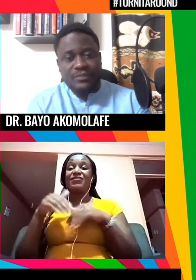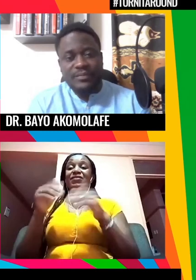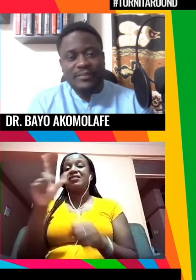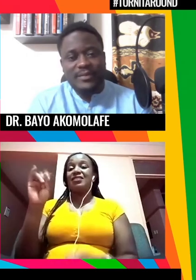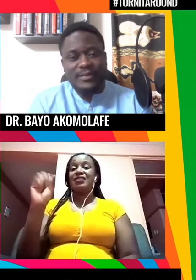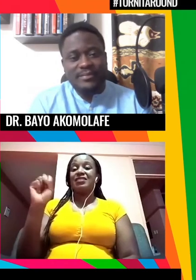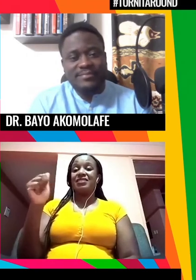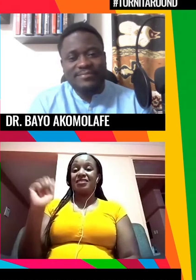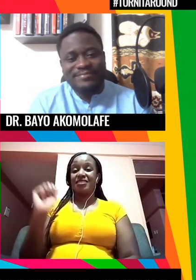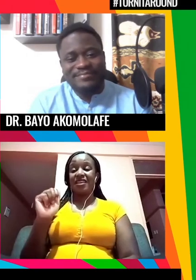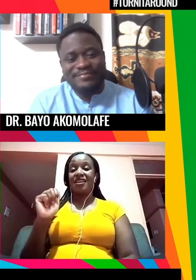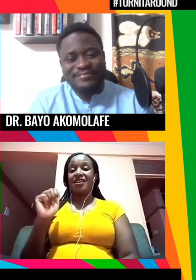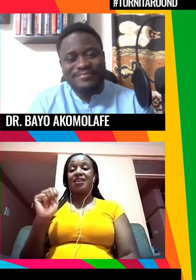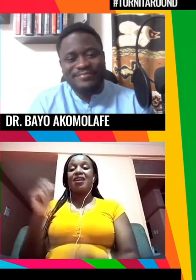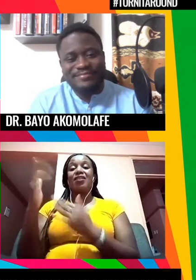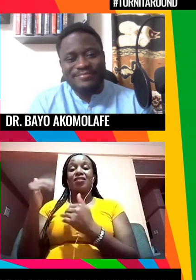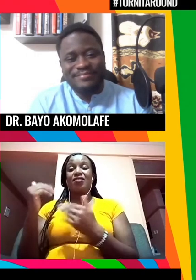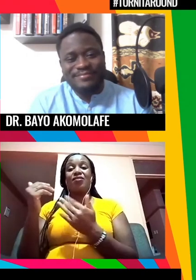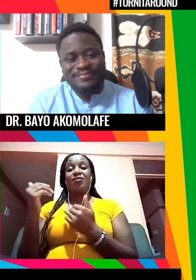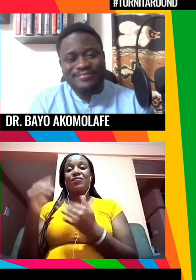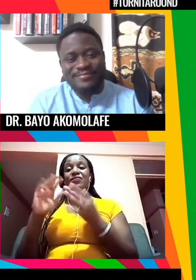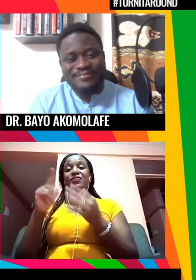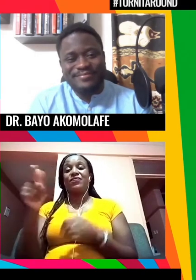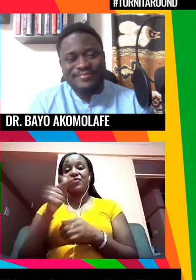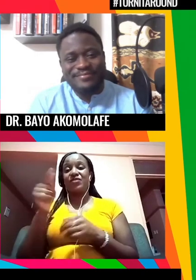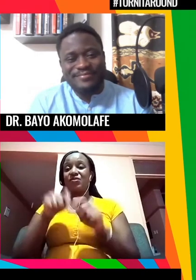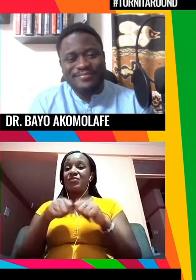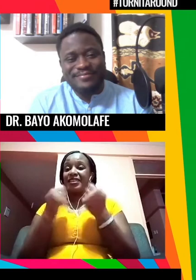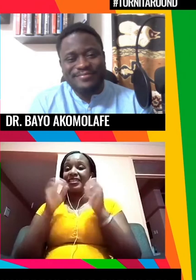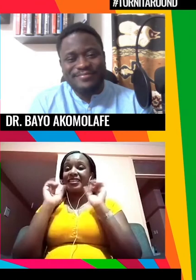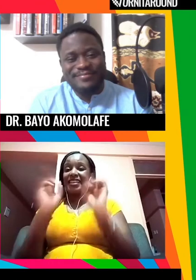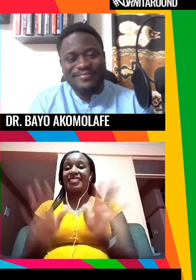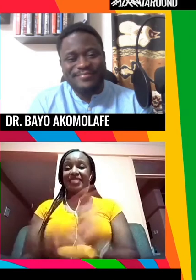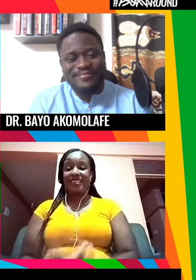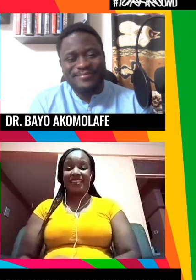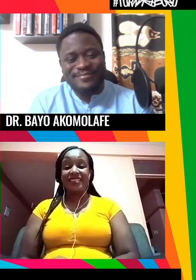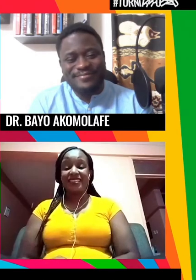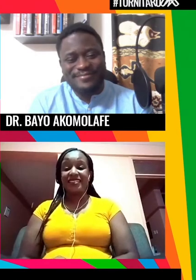espero que puedas mantener el ritmo de Natasha que tiene mucha energía adelante